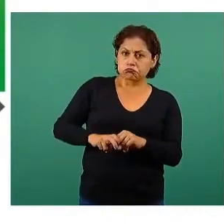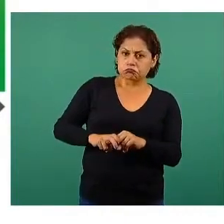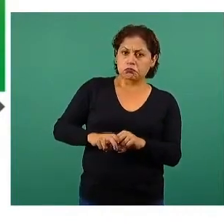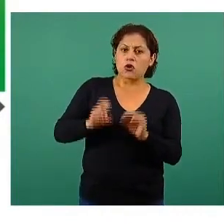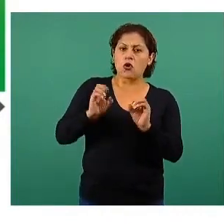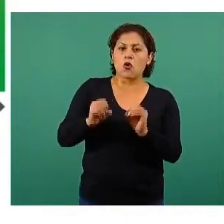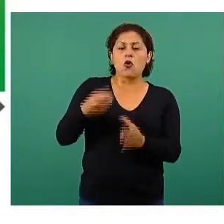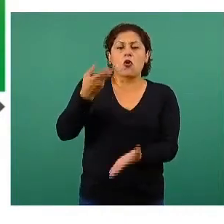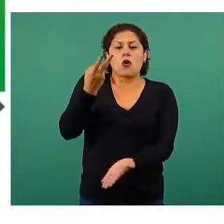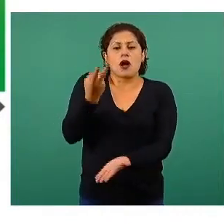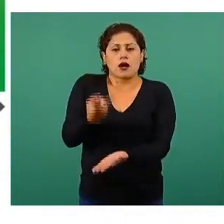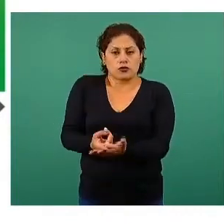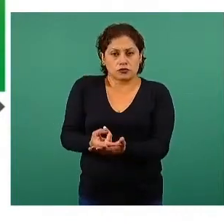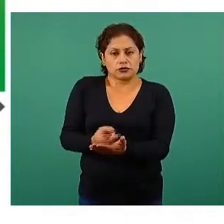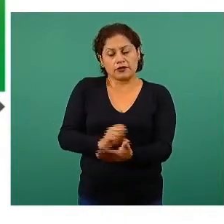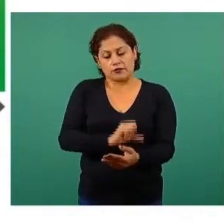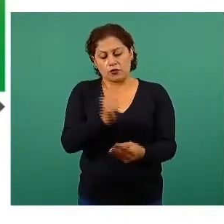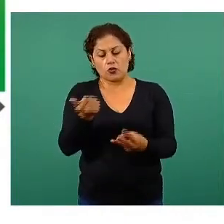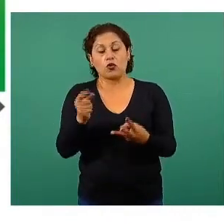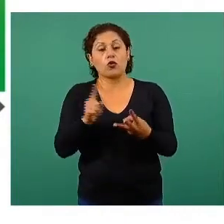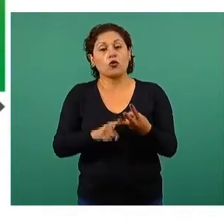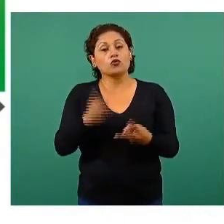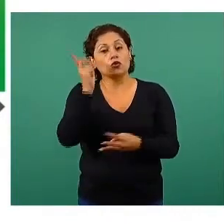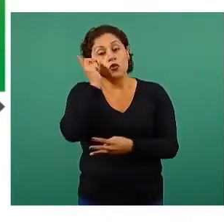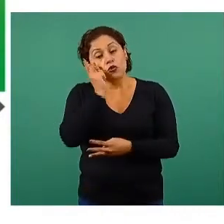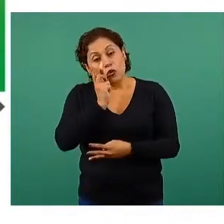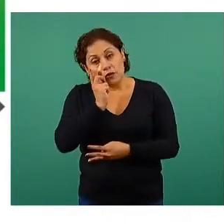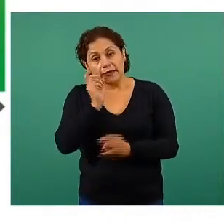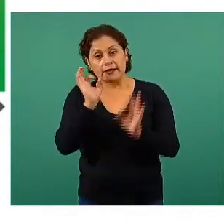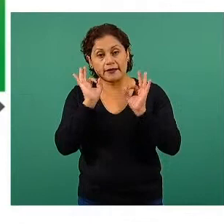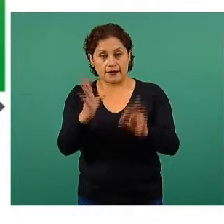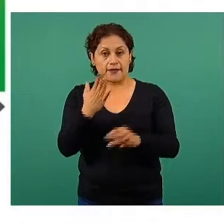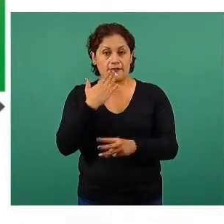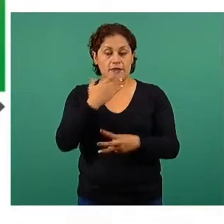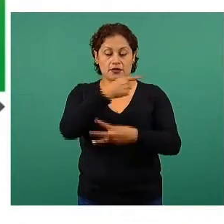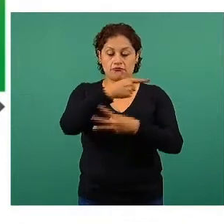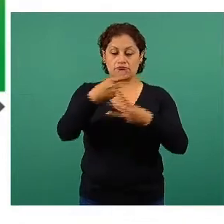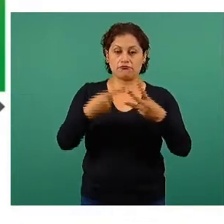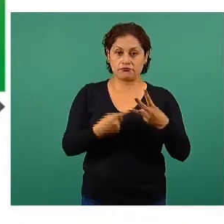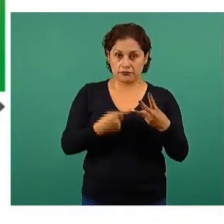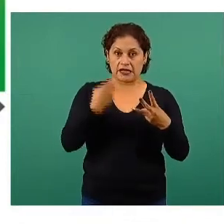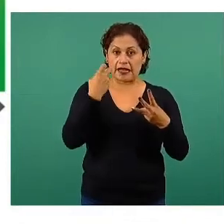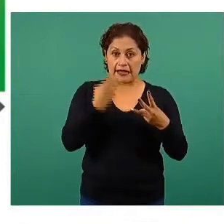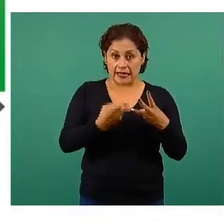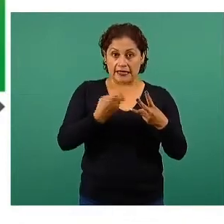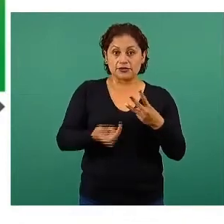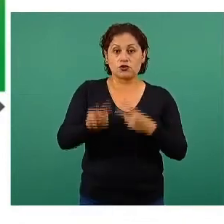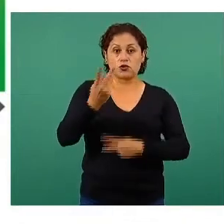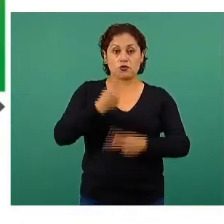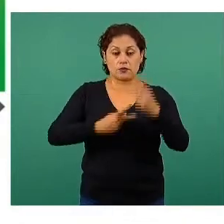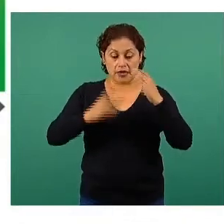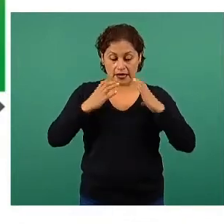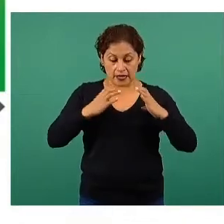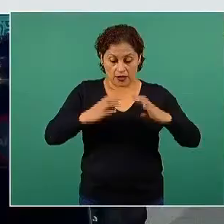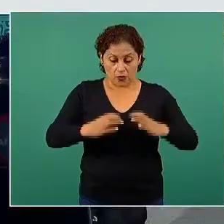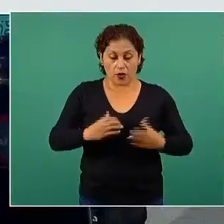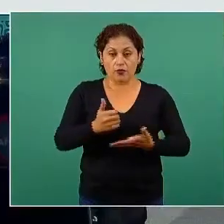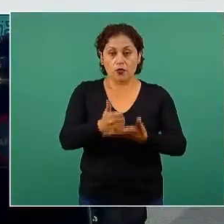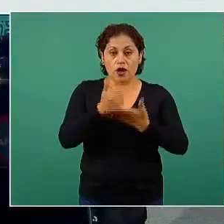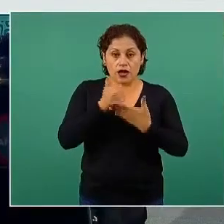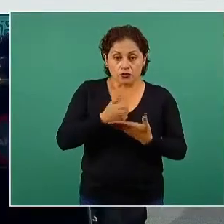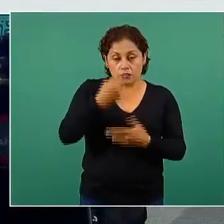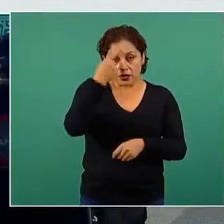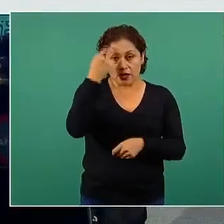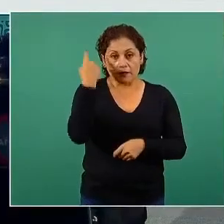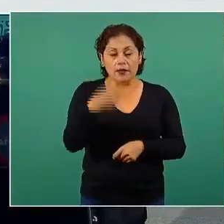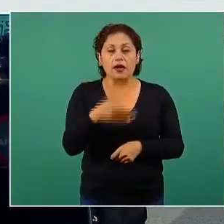acostados. Y otra es el sueño. Estos tres tipos de movimientos determinan qué tanto nos movemos o no. Y lo